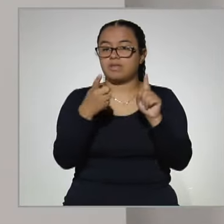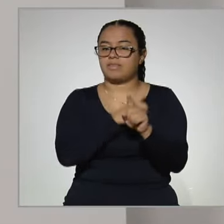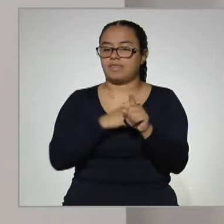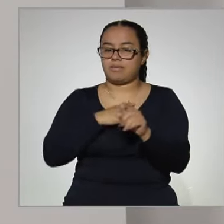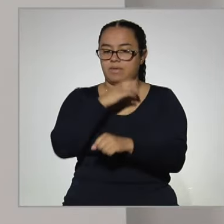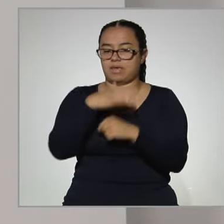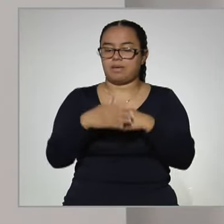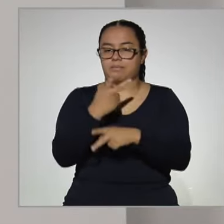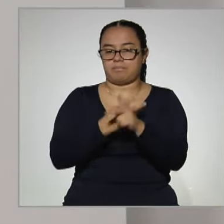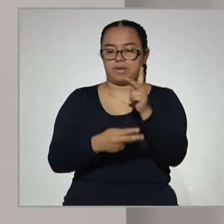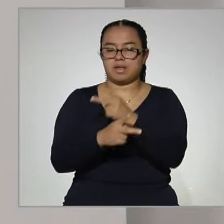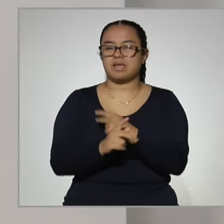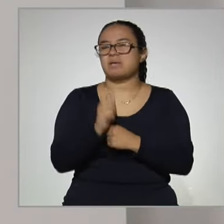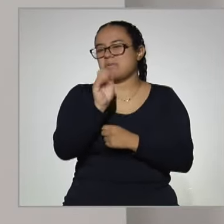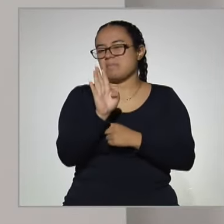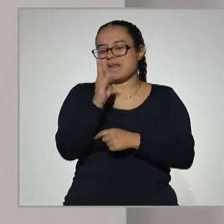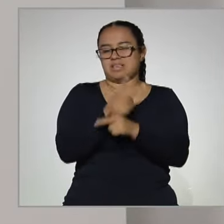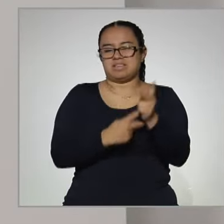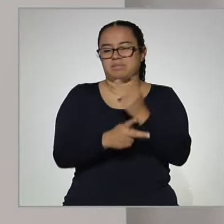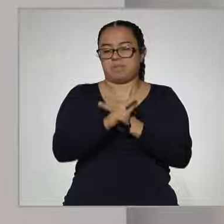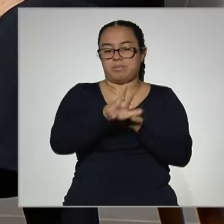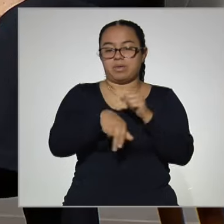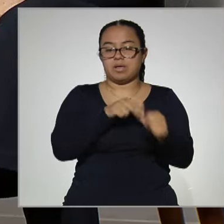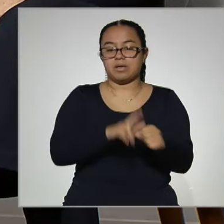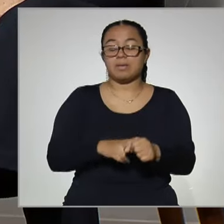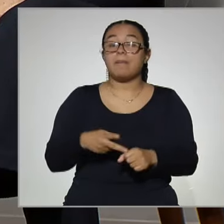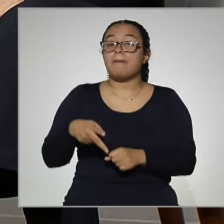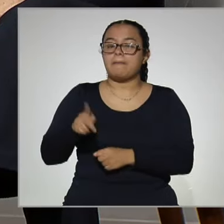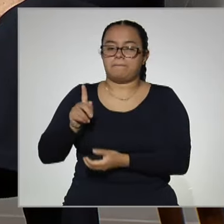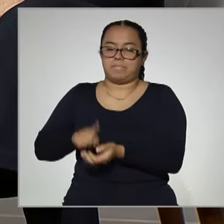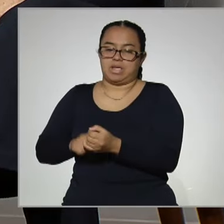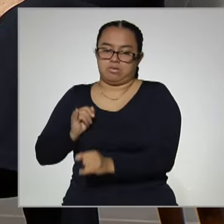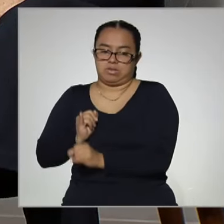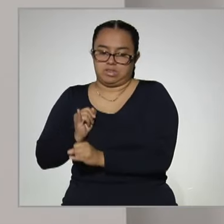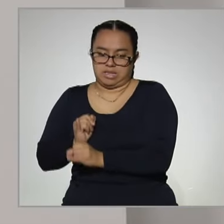bachillerato. Es como una escuela, como un bachillerato normal, pero de manera virtual.